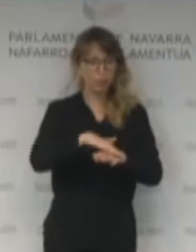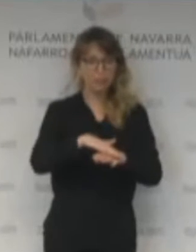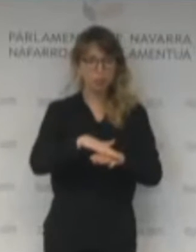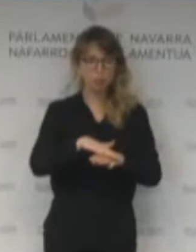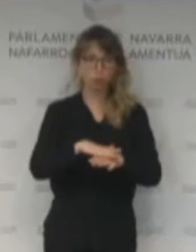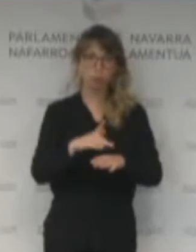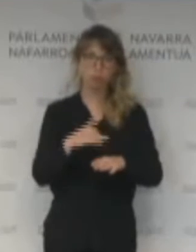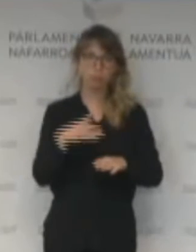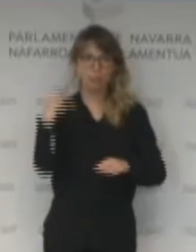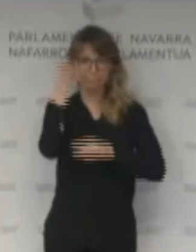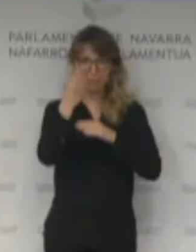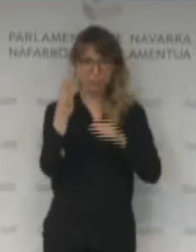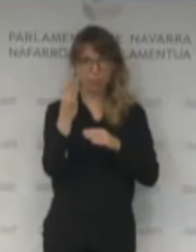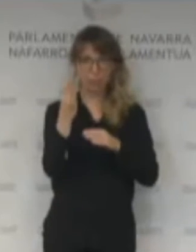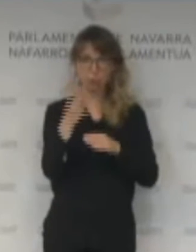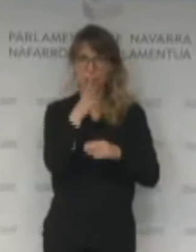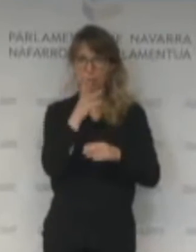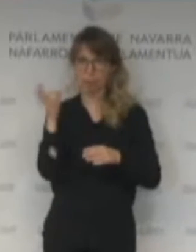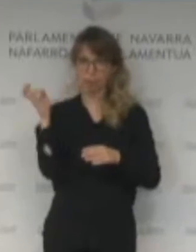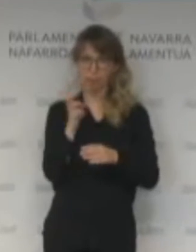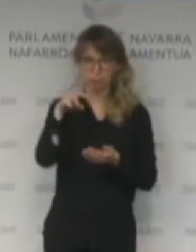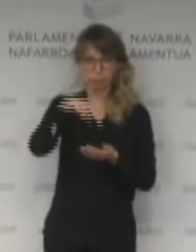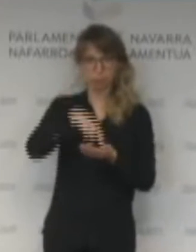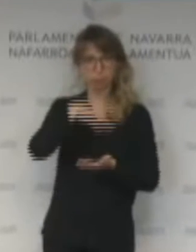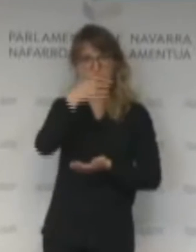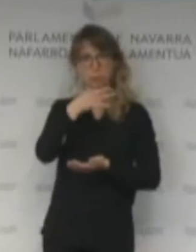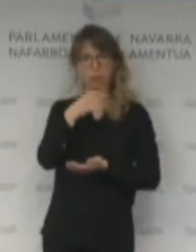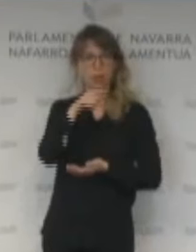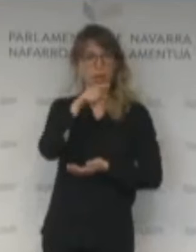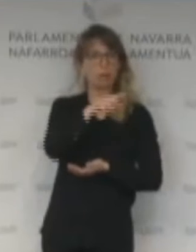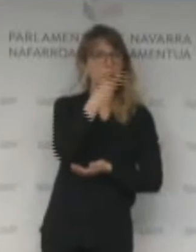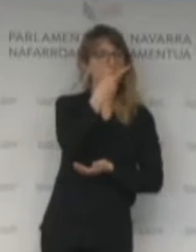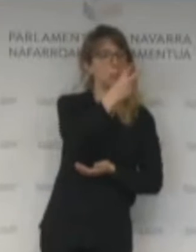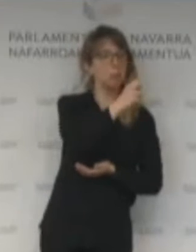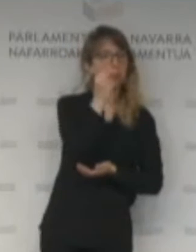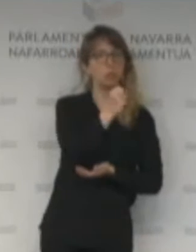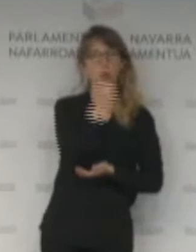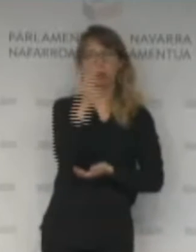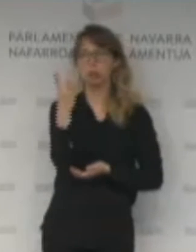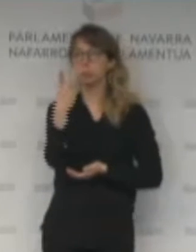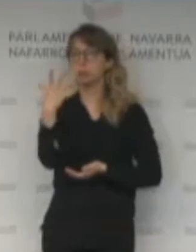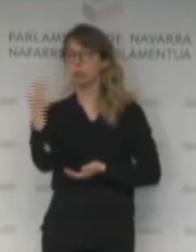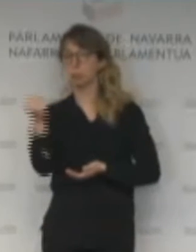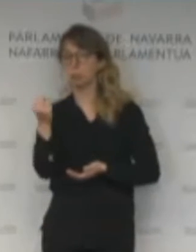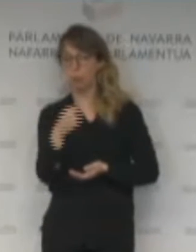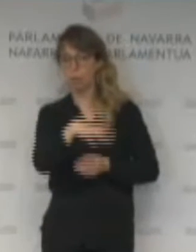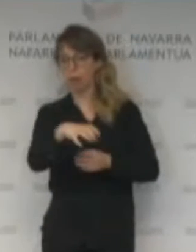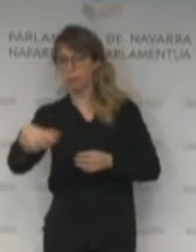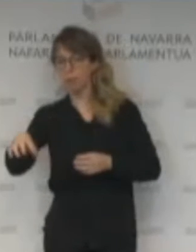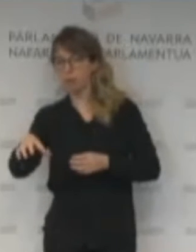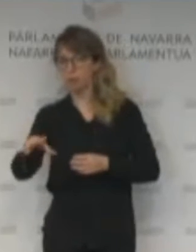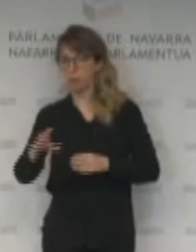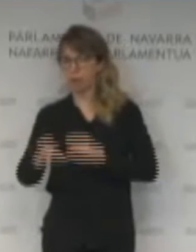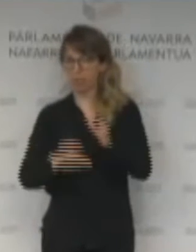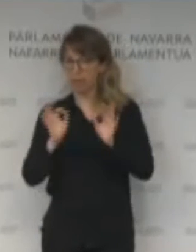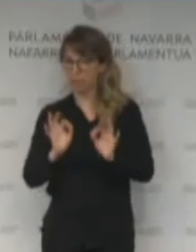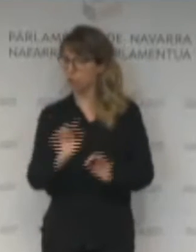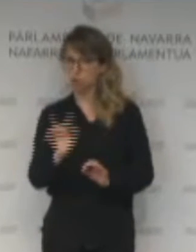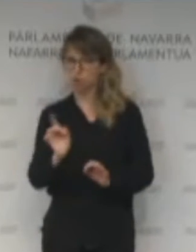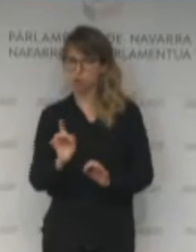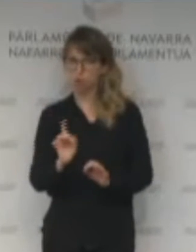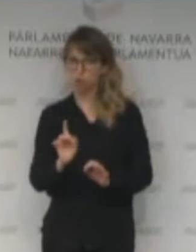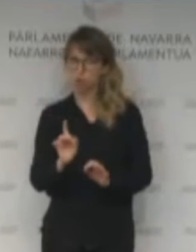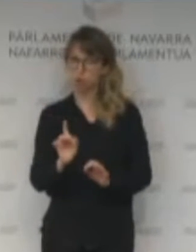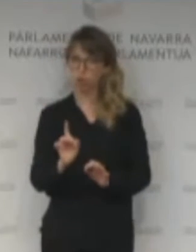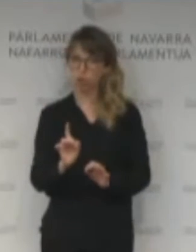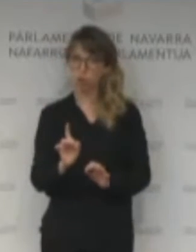apropiado y afortunado venir a decir póngame aquí 20 y aquí 25, porque creemos que así no se hacen las cosas. Hablábamos de eso.